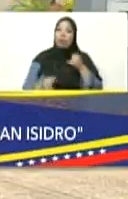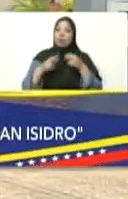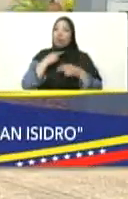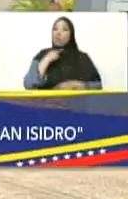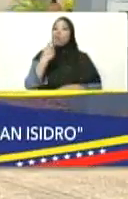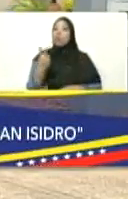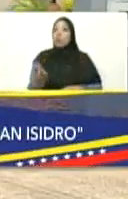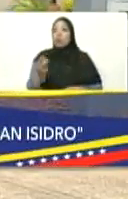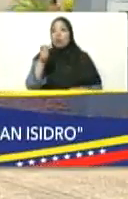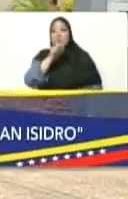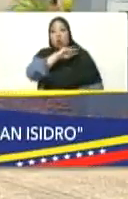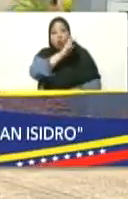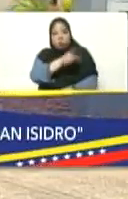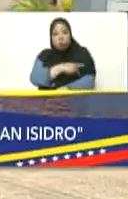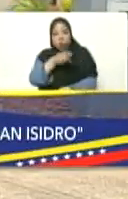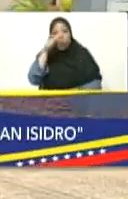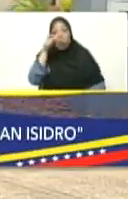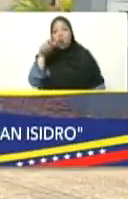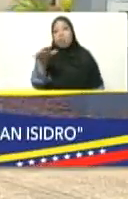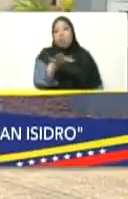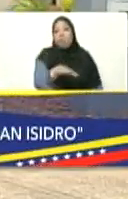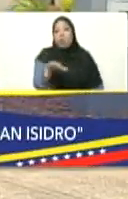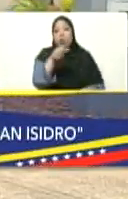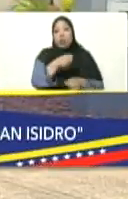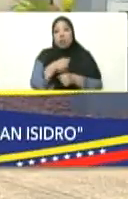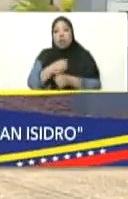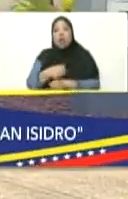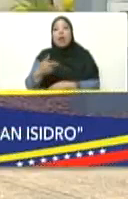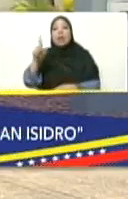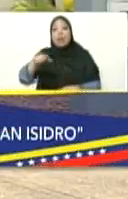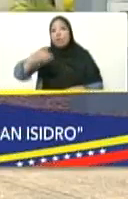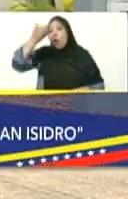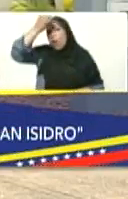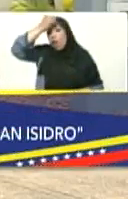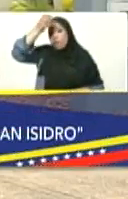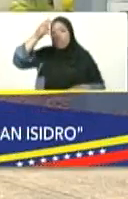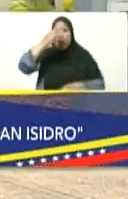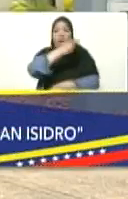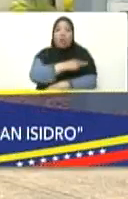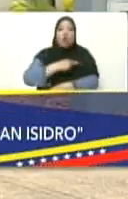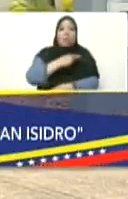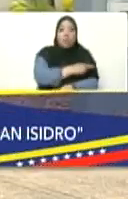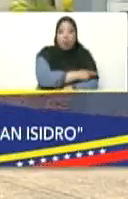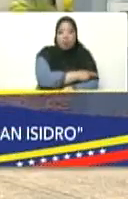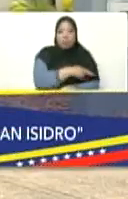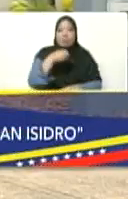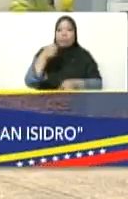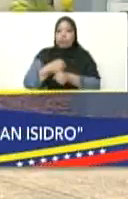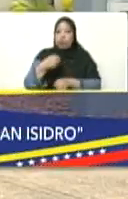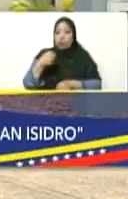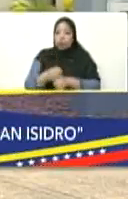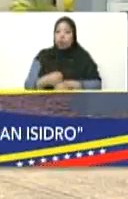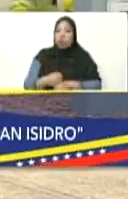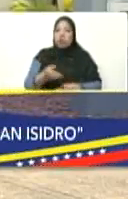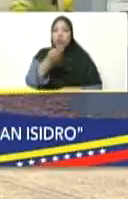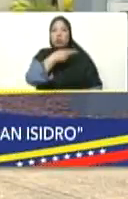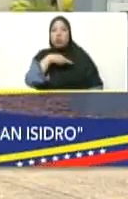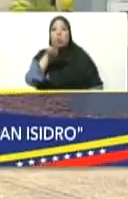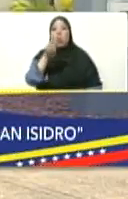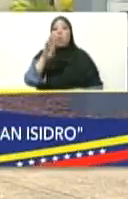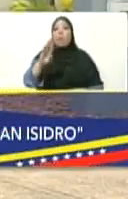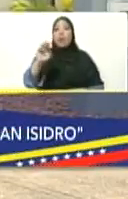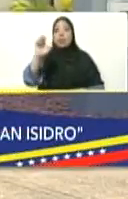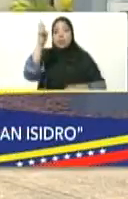del Poder Popular, trabajadora, enfermera, jefa de hogar, de comunidad, de VH, es una trabajadora